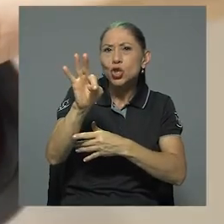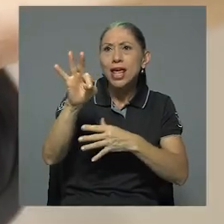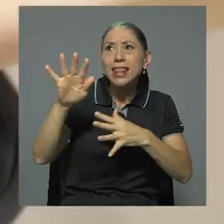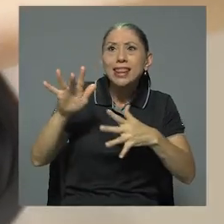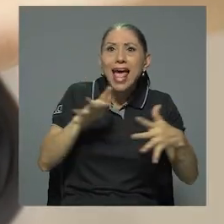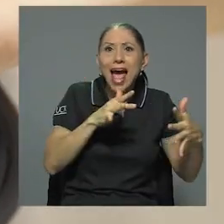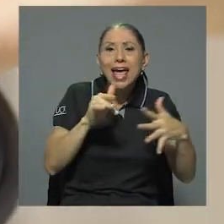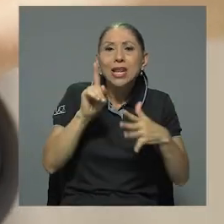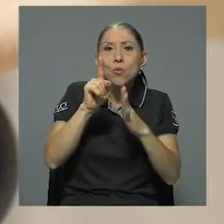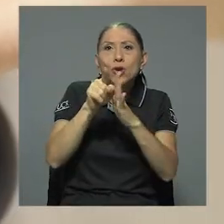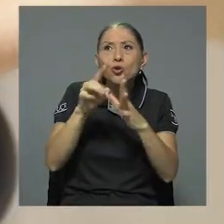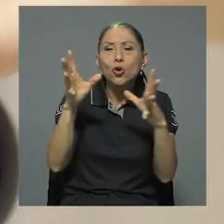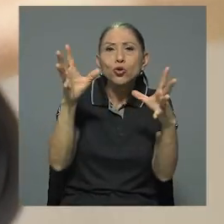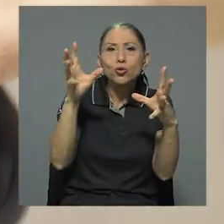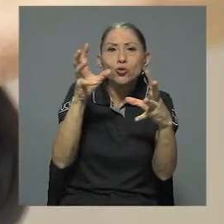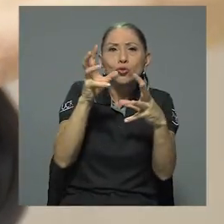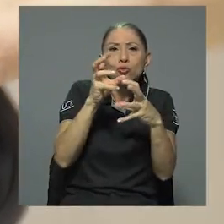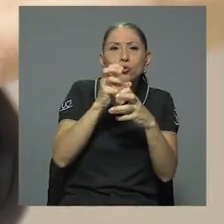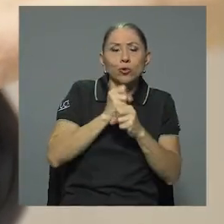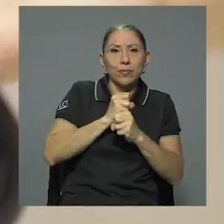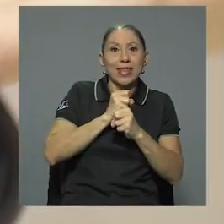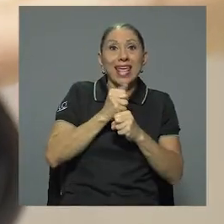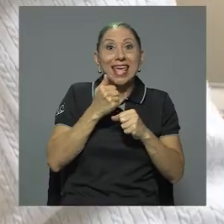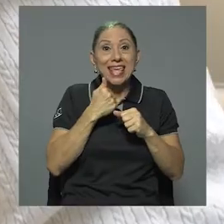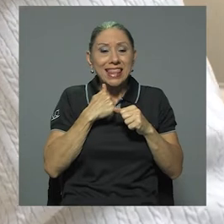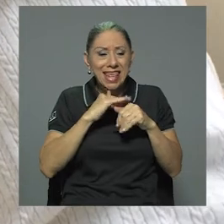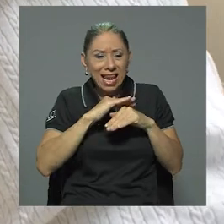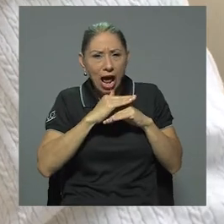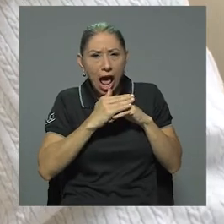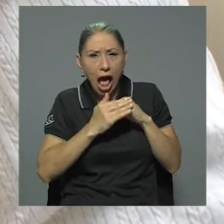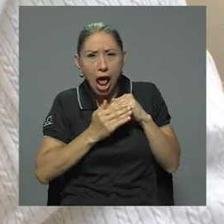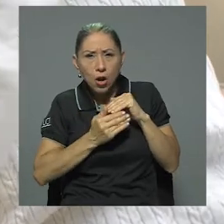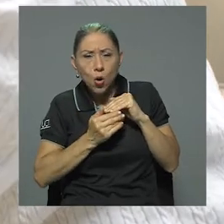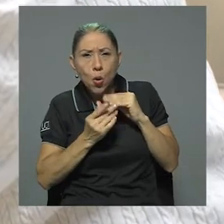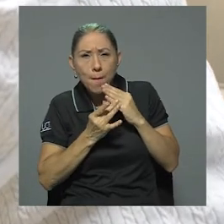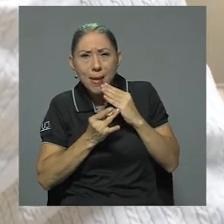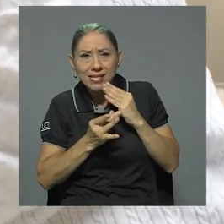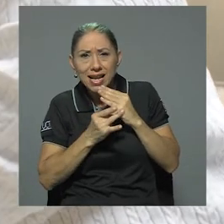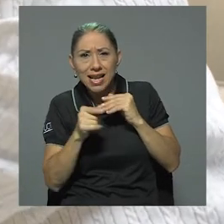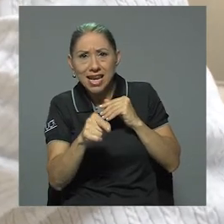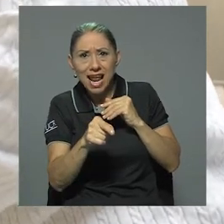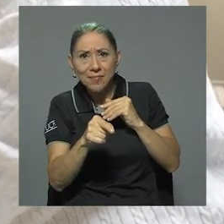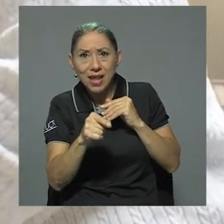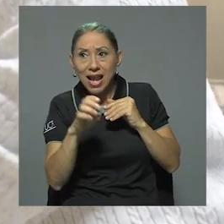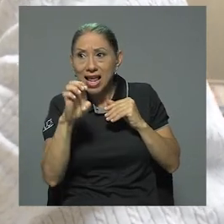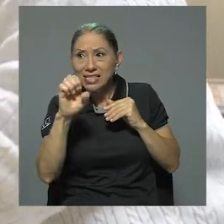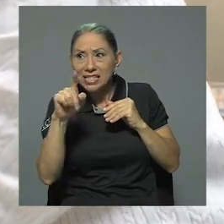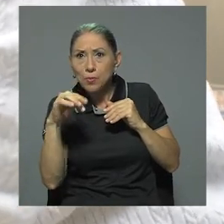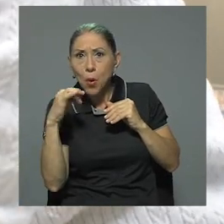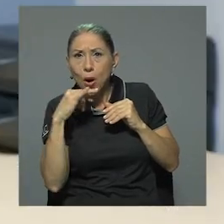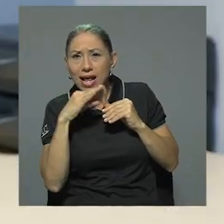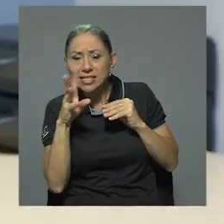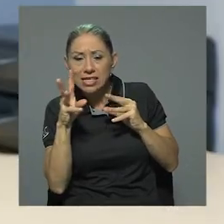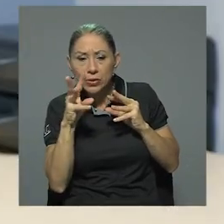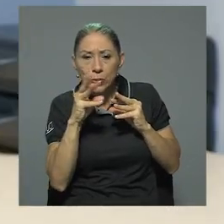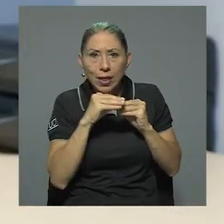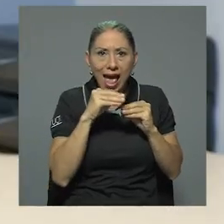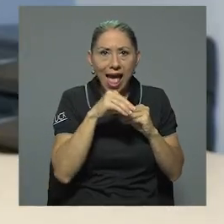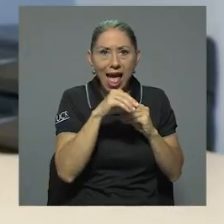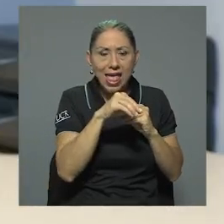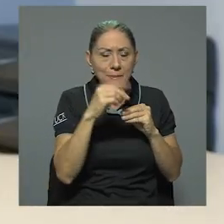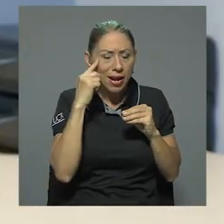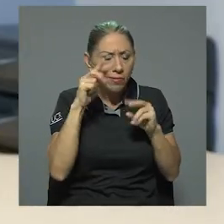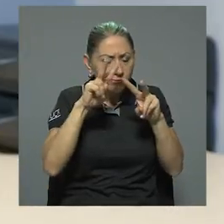y que contiene un portaobjetos recubierto con vaselina al cual se adhieren las esporas presentes en el área analizada. Una vez que